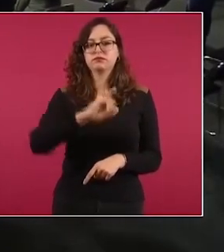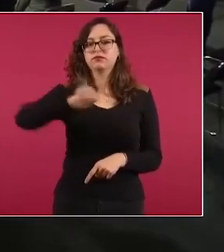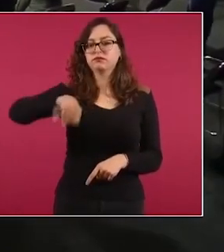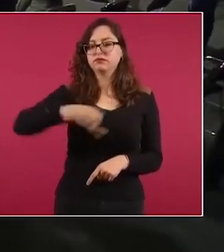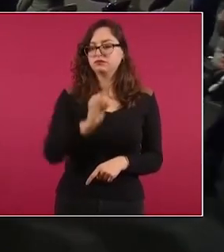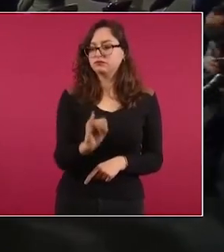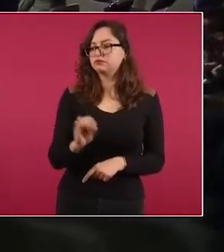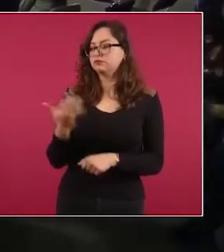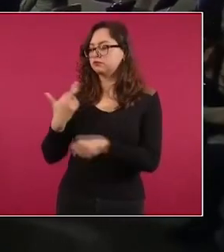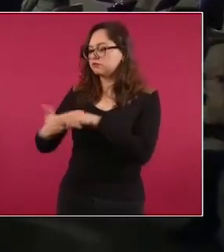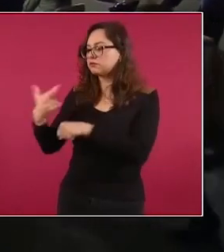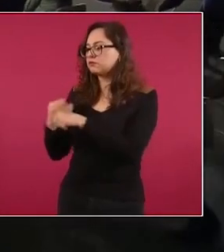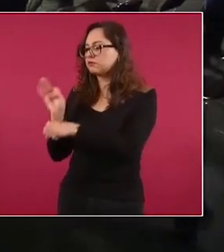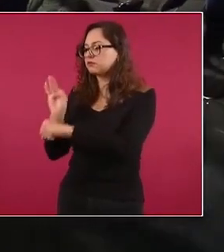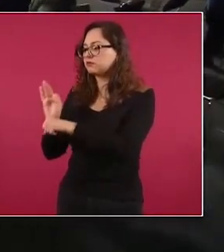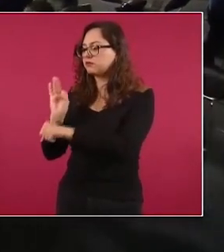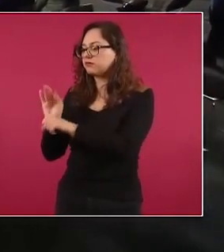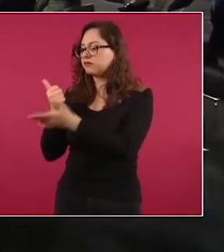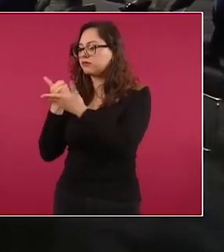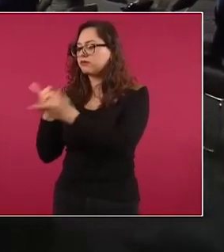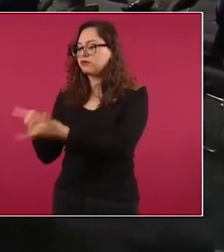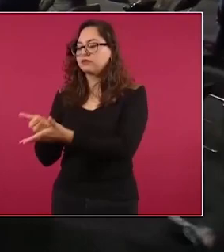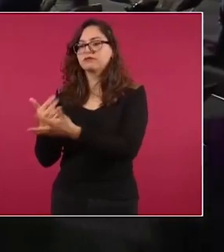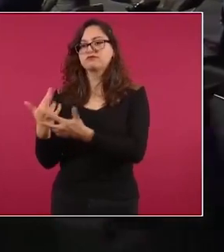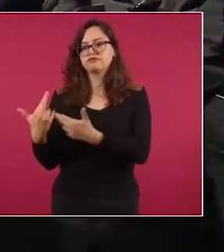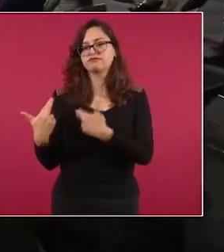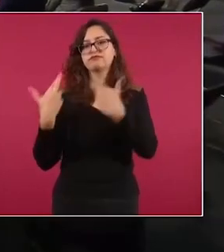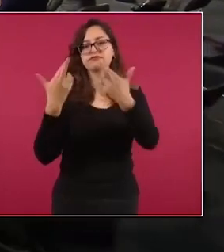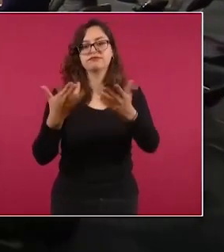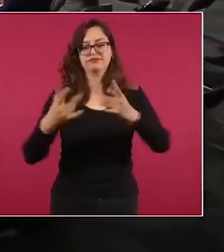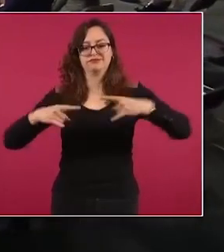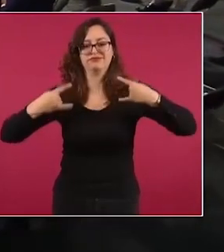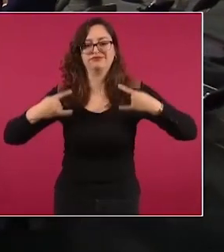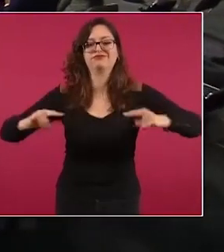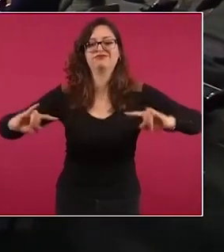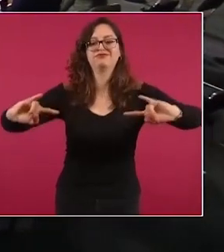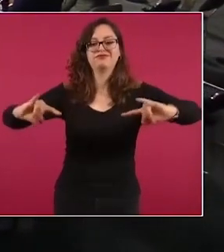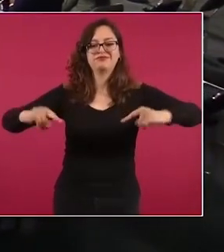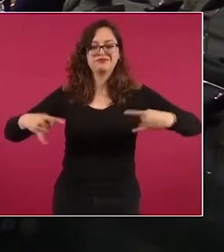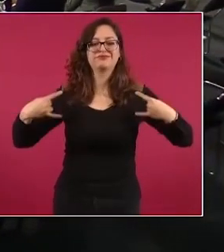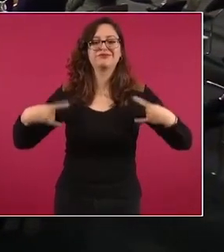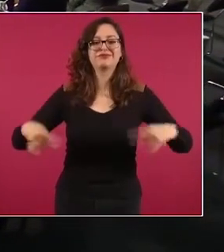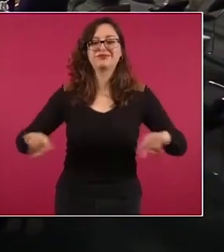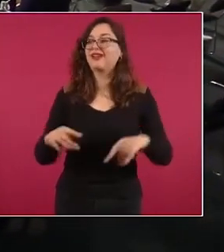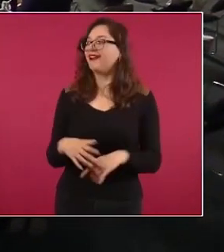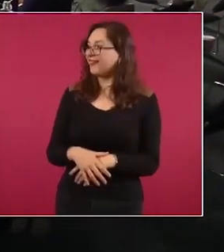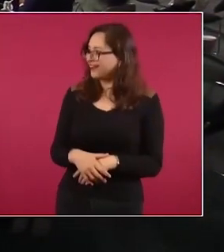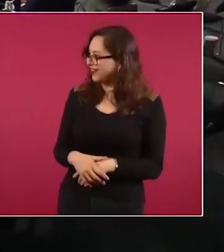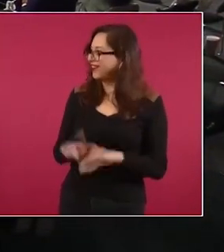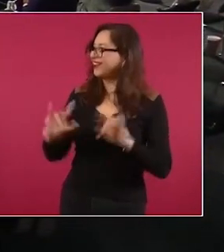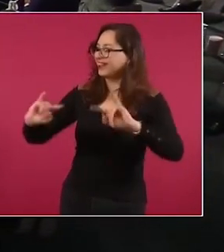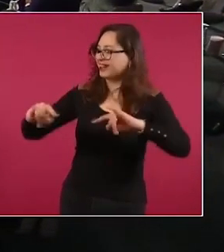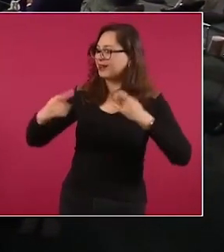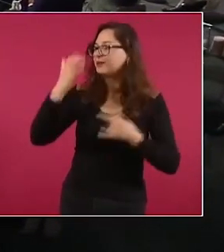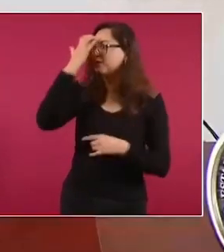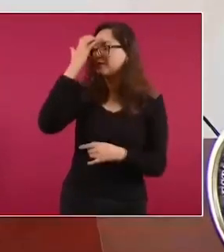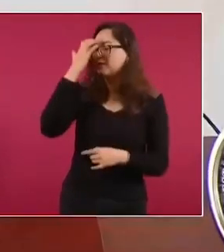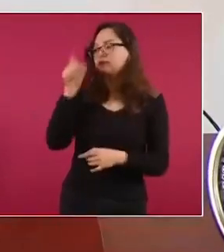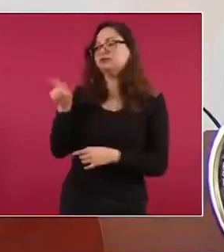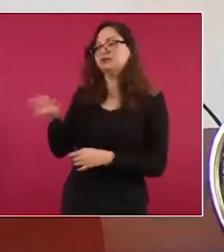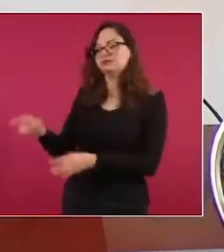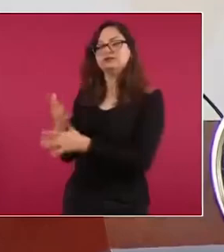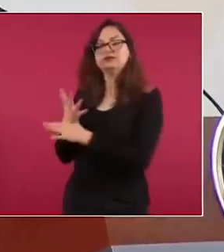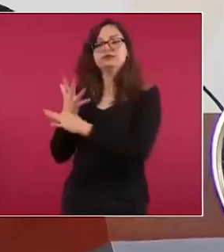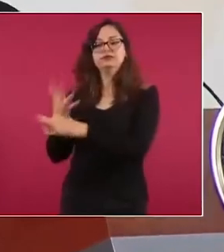y las palabras que le dicen es señor presidente este regalo que hoy le